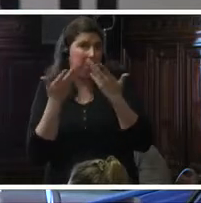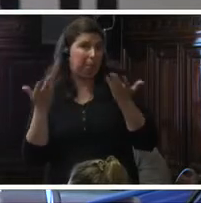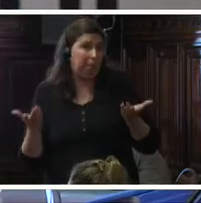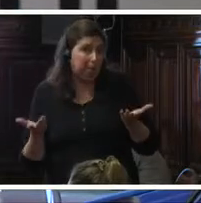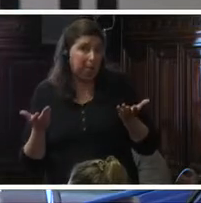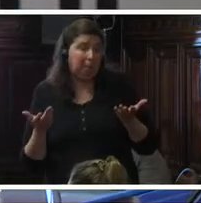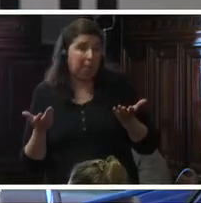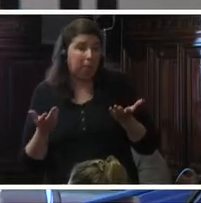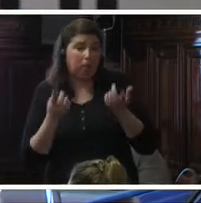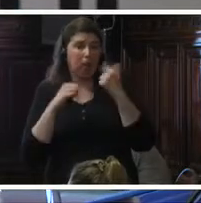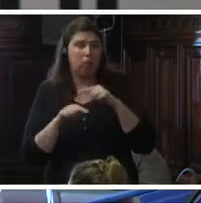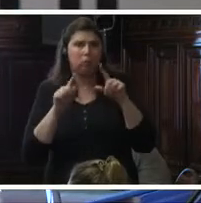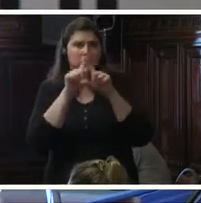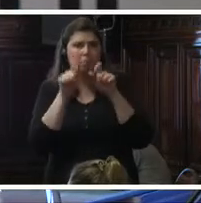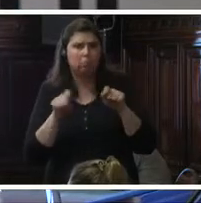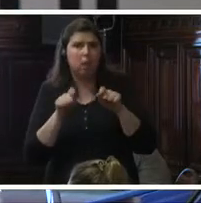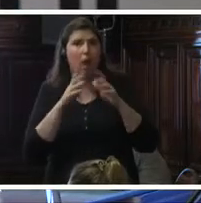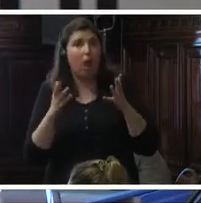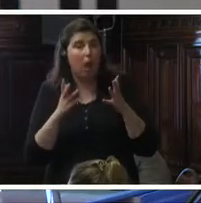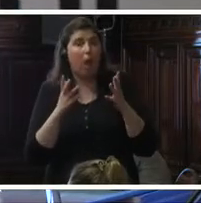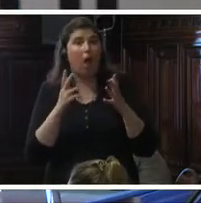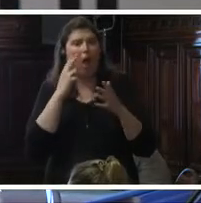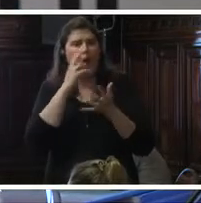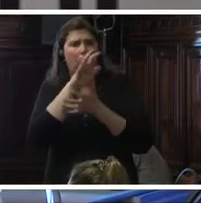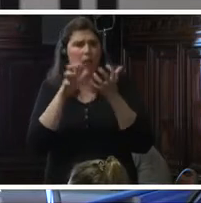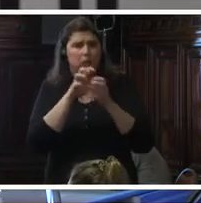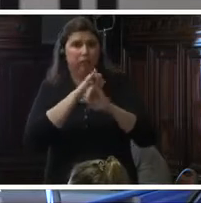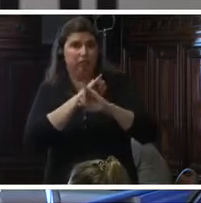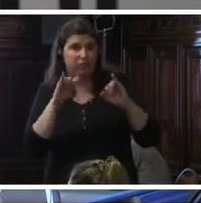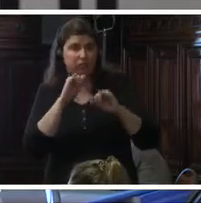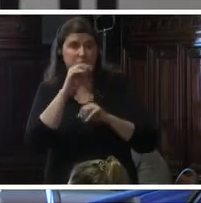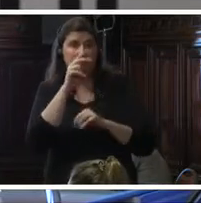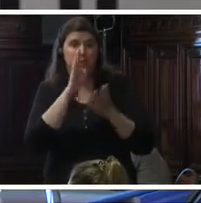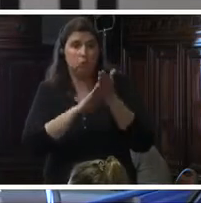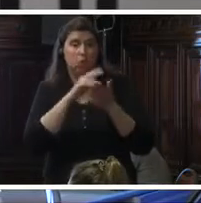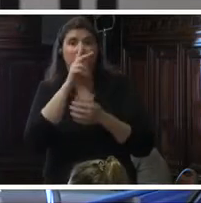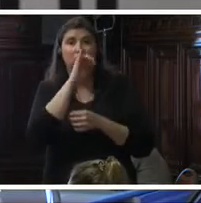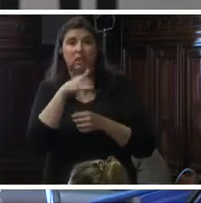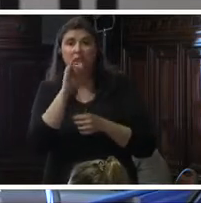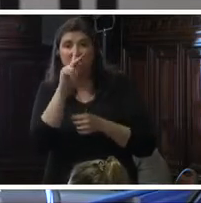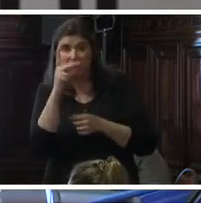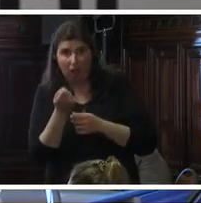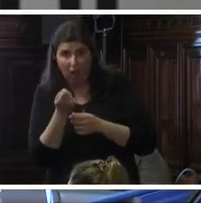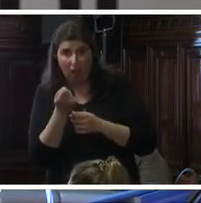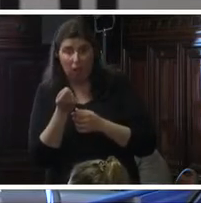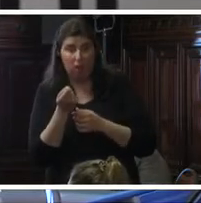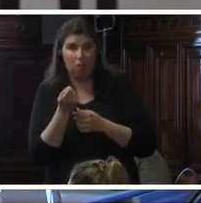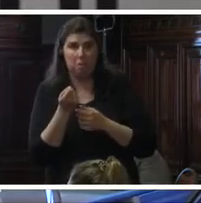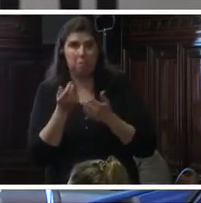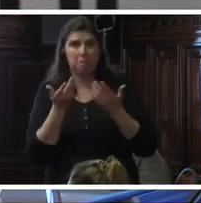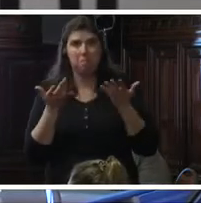concluye la crisis del sí, sin realmente tener una